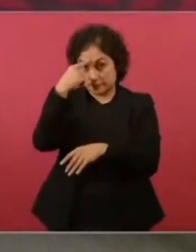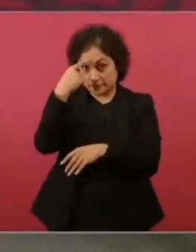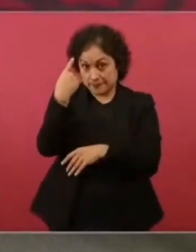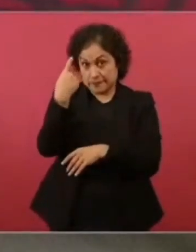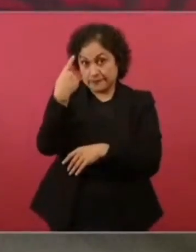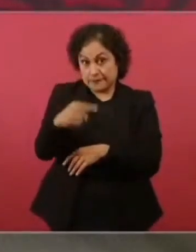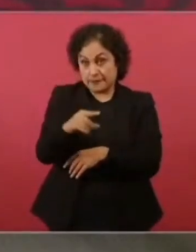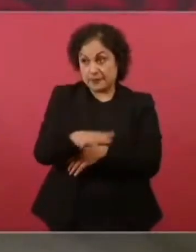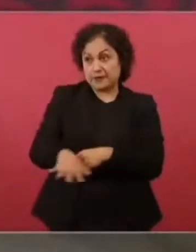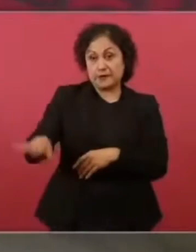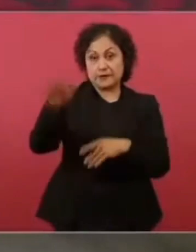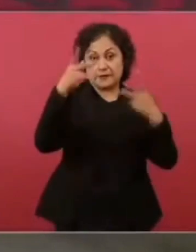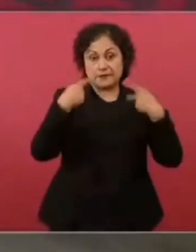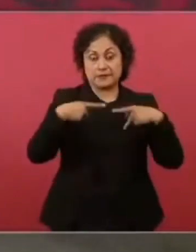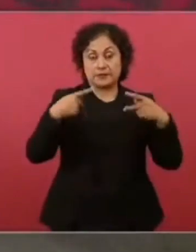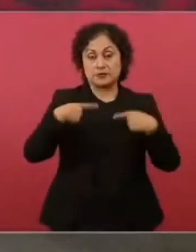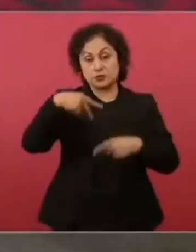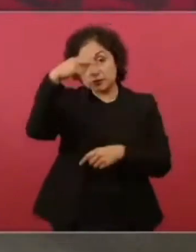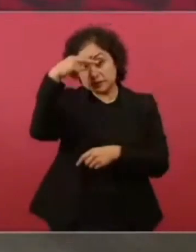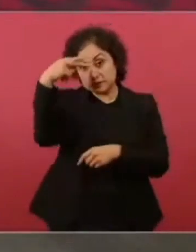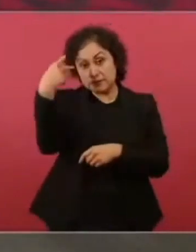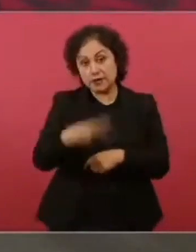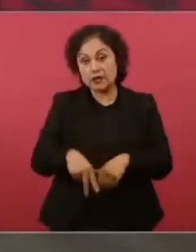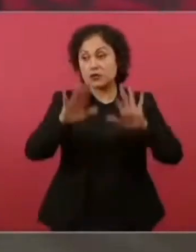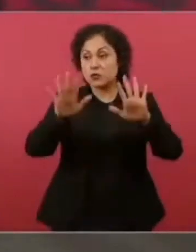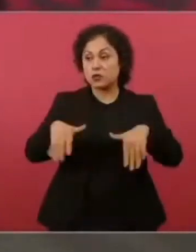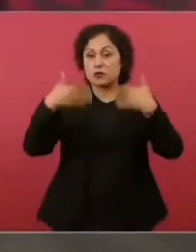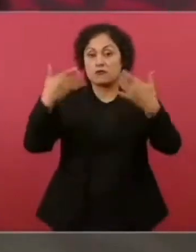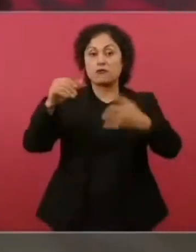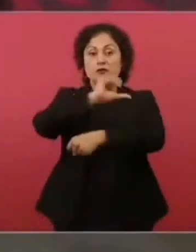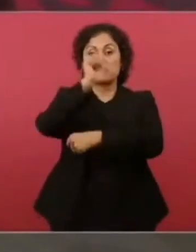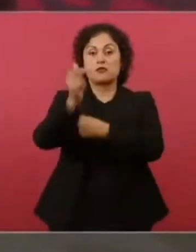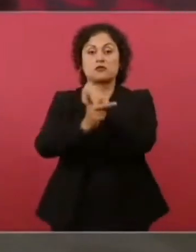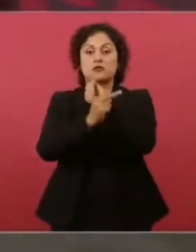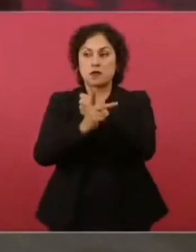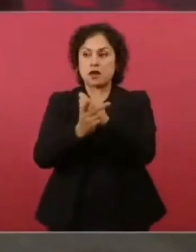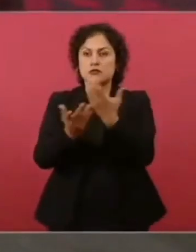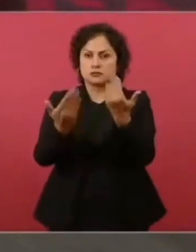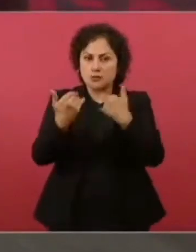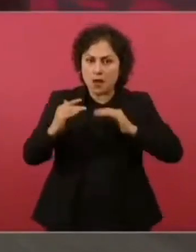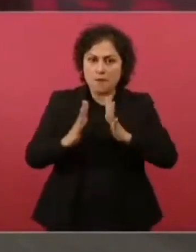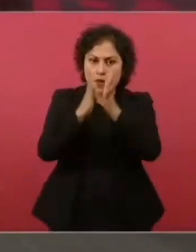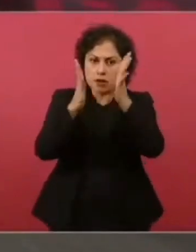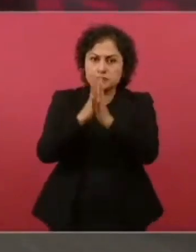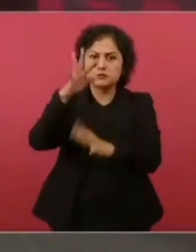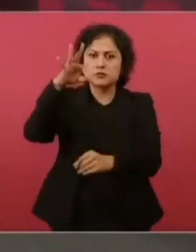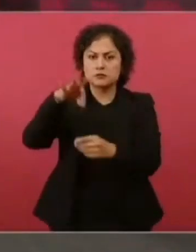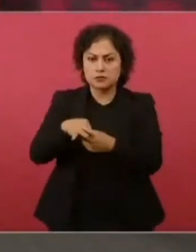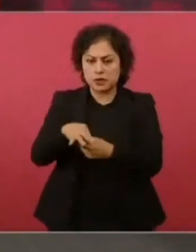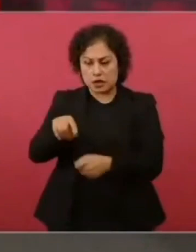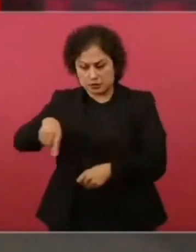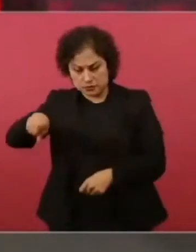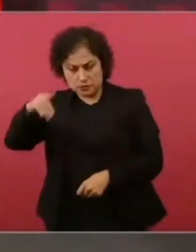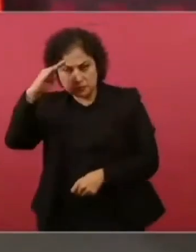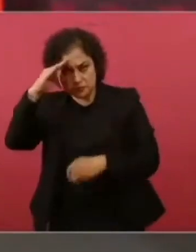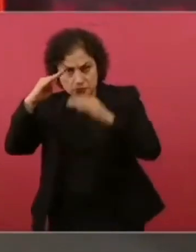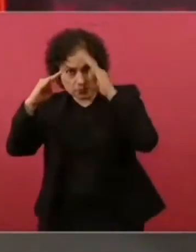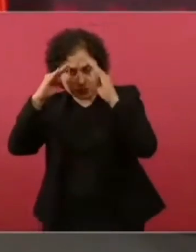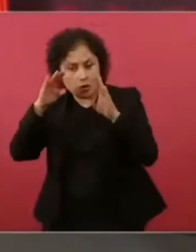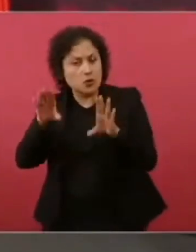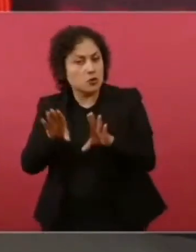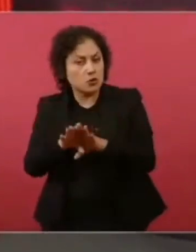la participación de los migrantes, que incluso